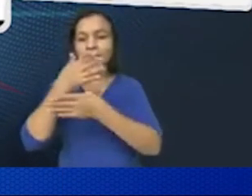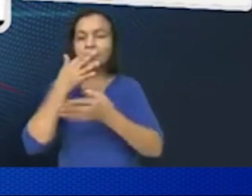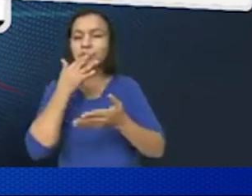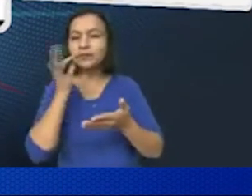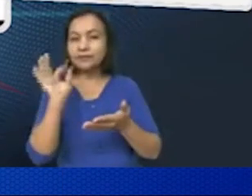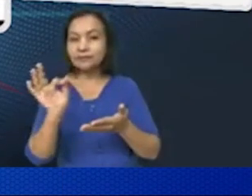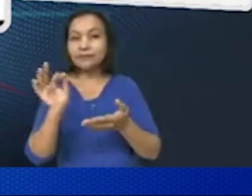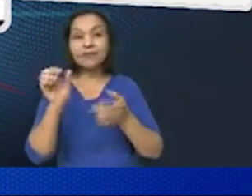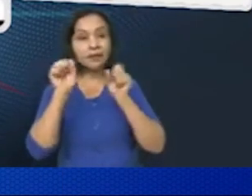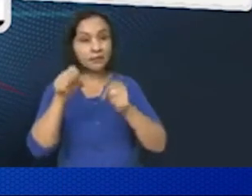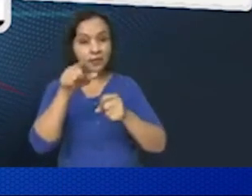Gabriela Solórzano.